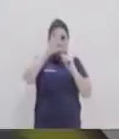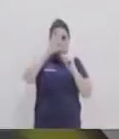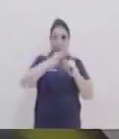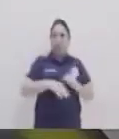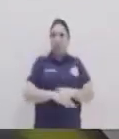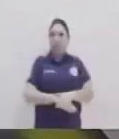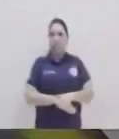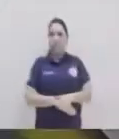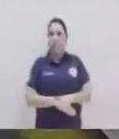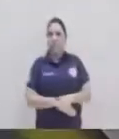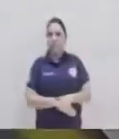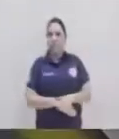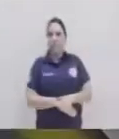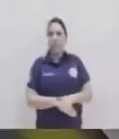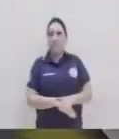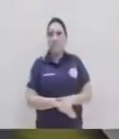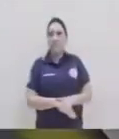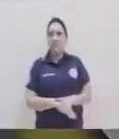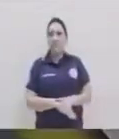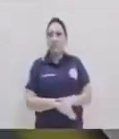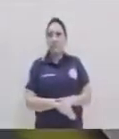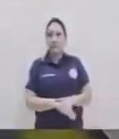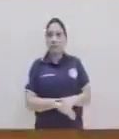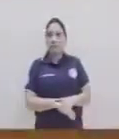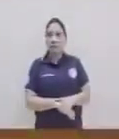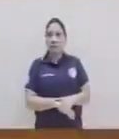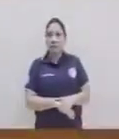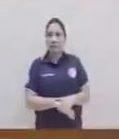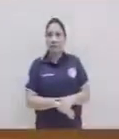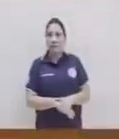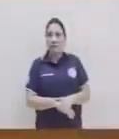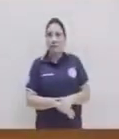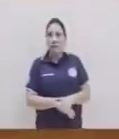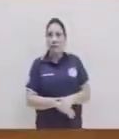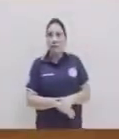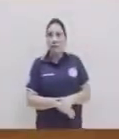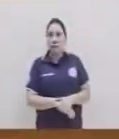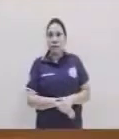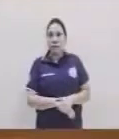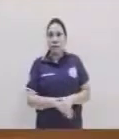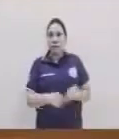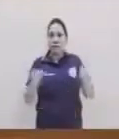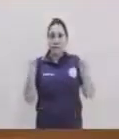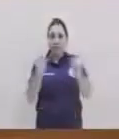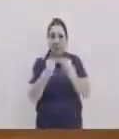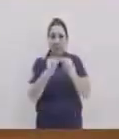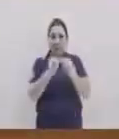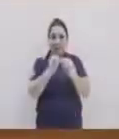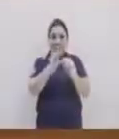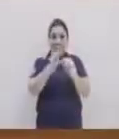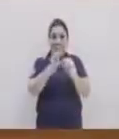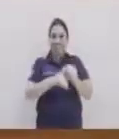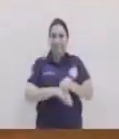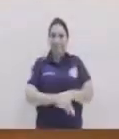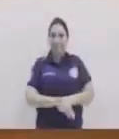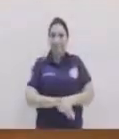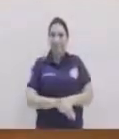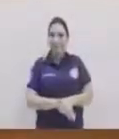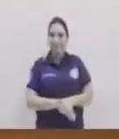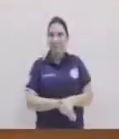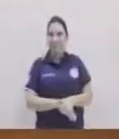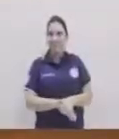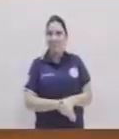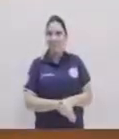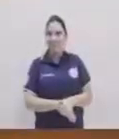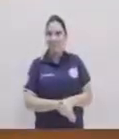luz ajá ahora mire chicos uniéndolos así ¿verdad? nos dan ya la luz si profe puede ver